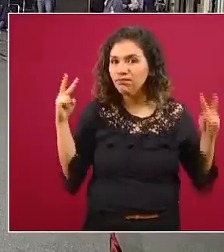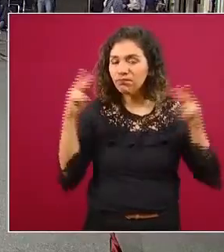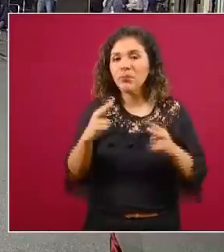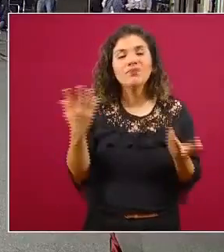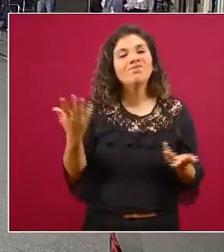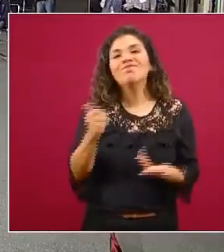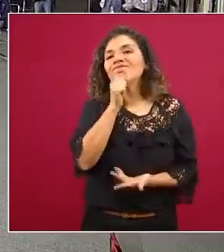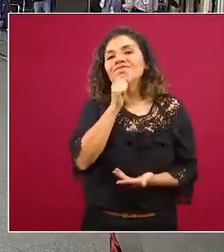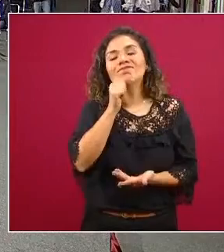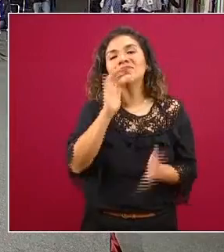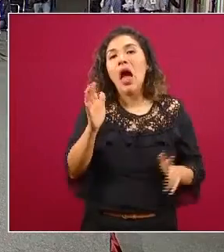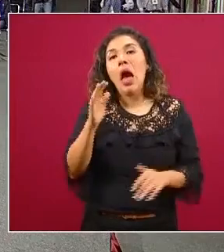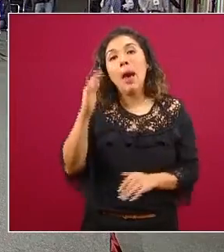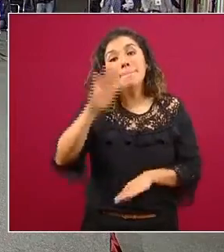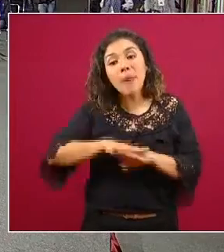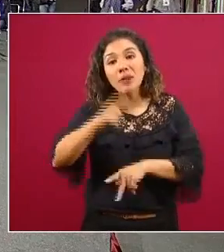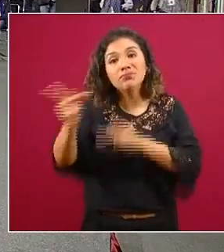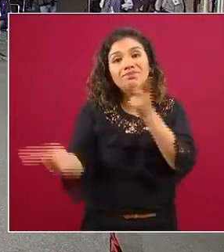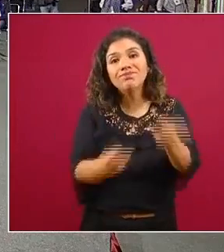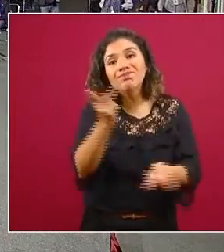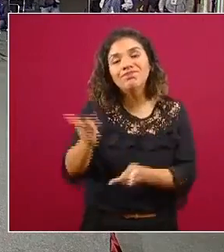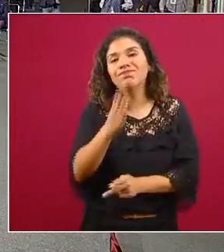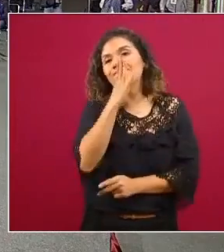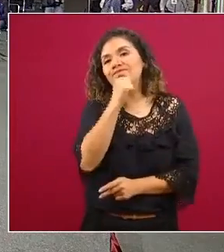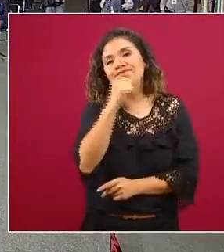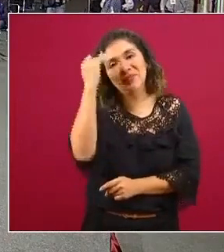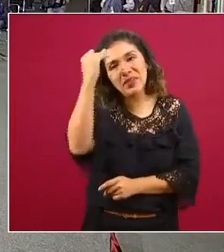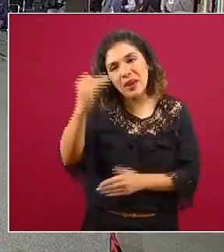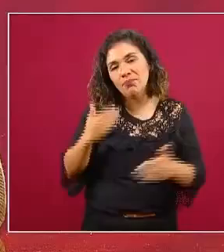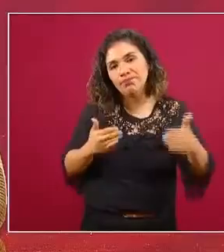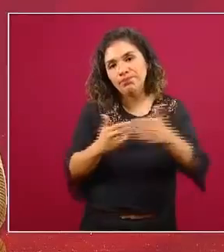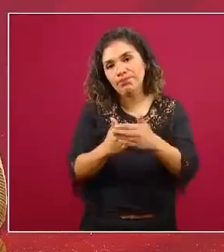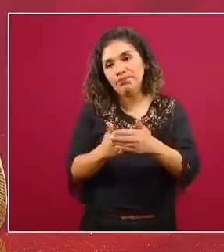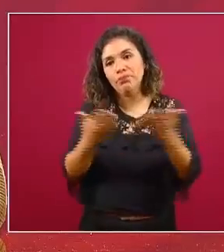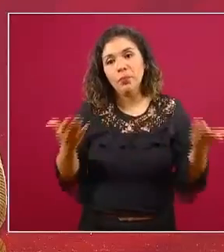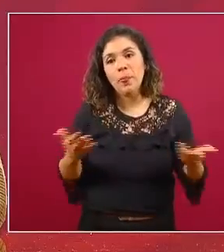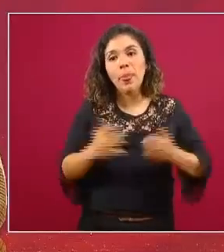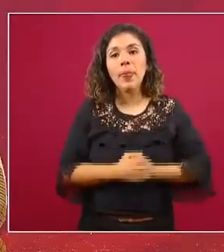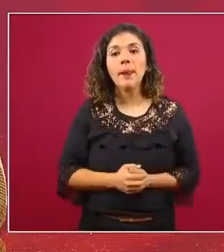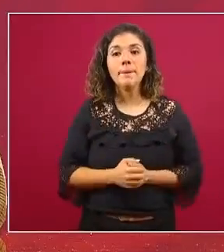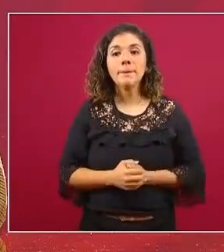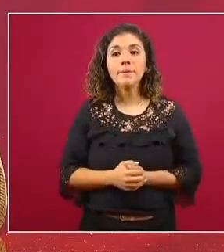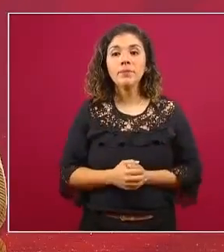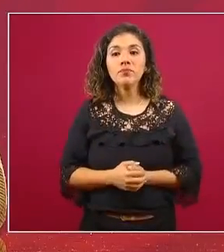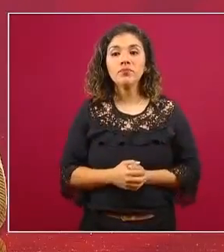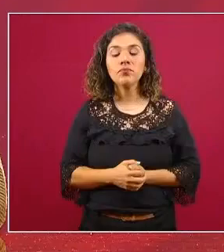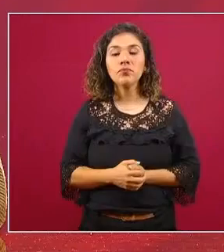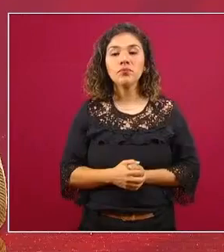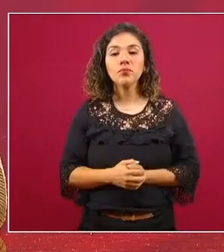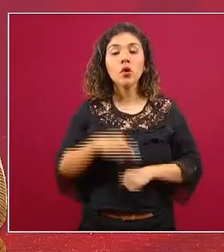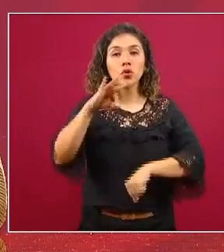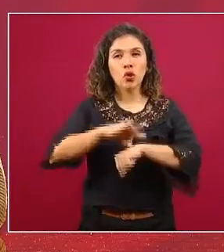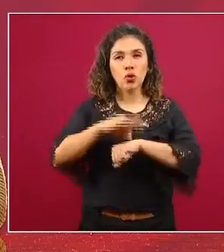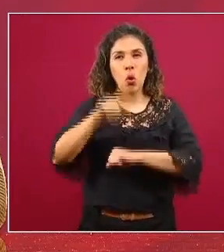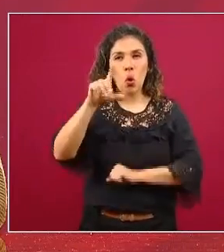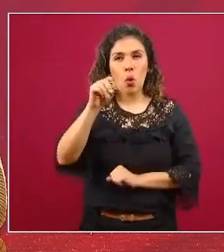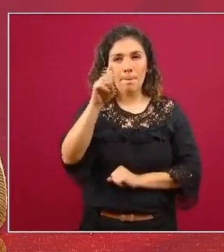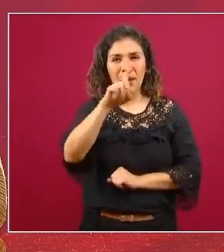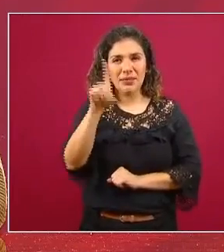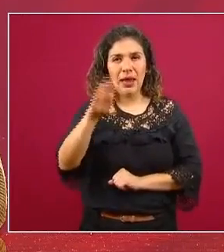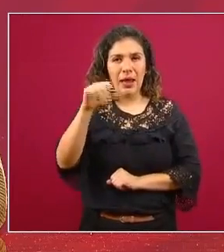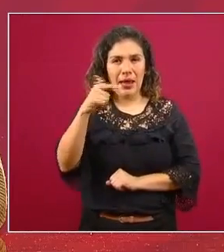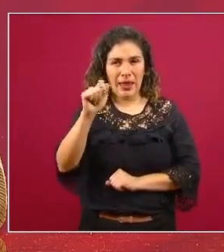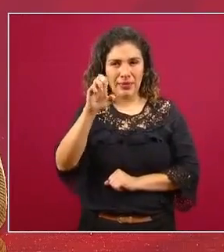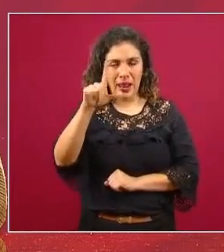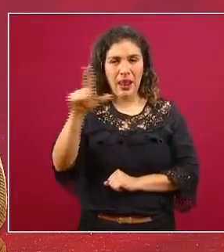ya no dará tiempo para espacio a preguntas acabo de confirmar con el doctor López-Gatell me pidió